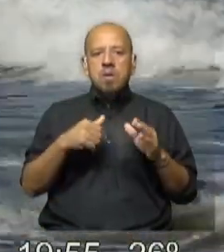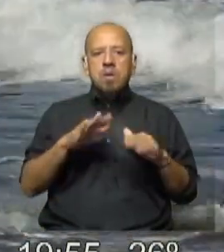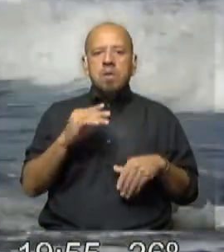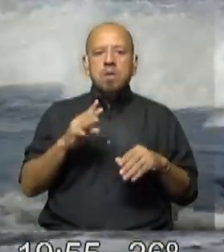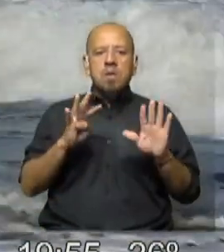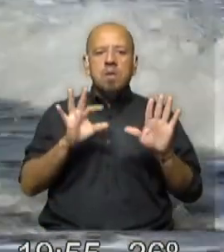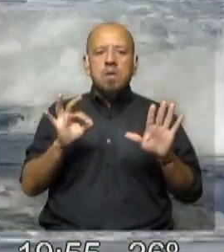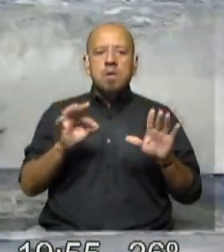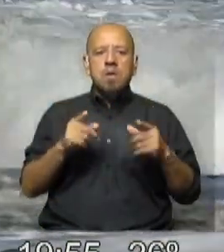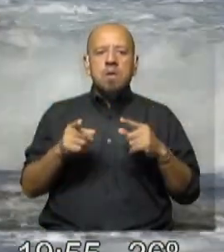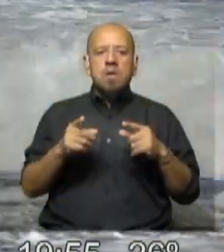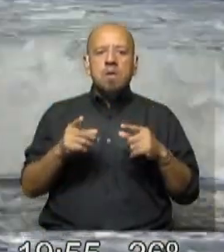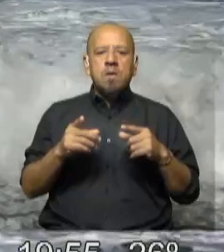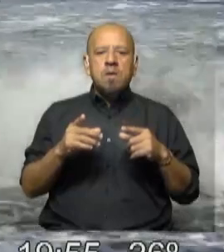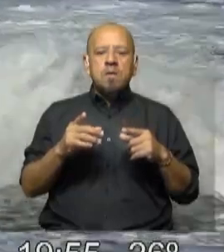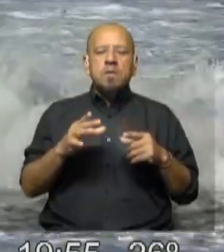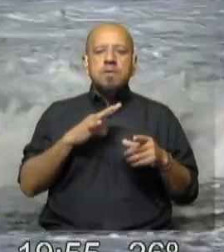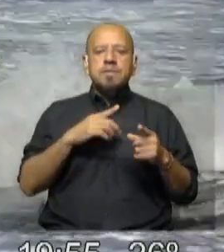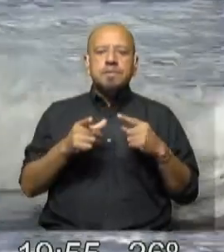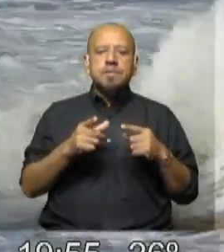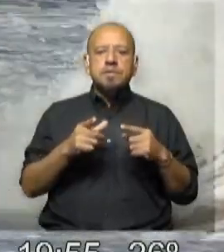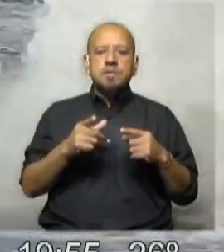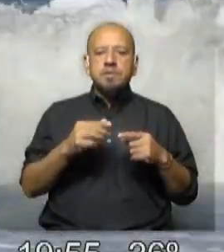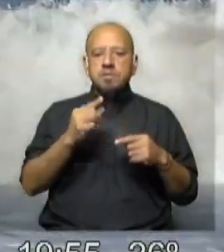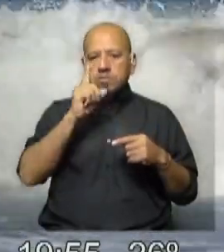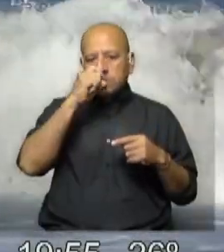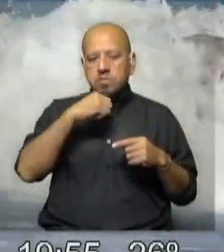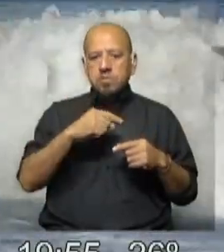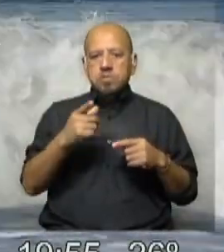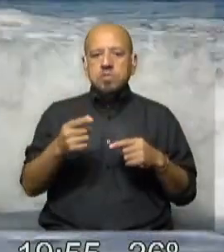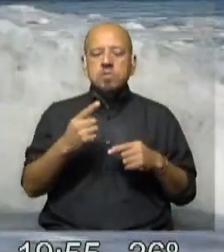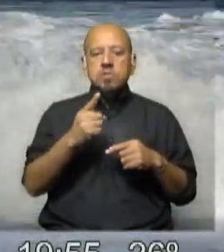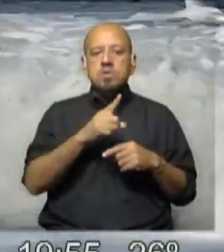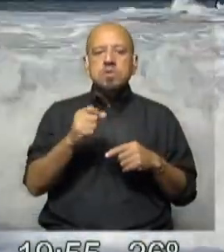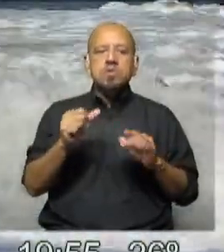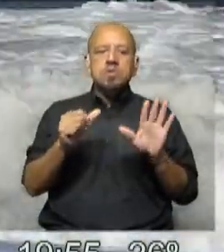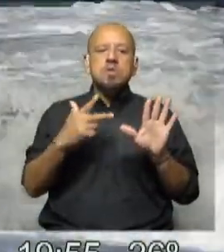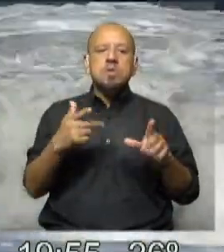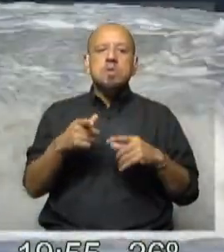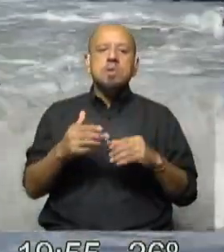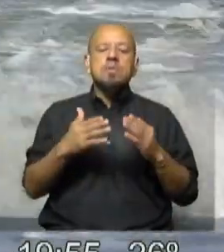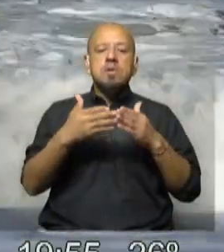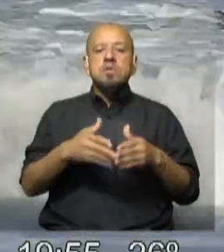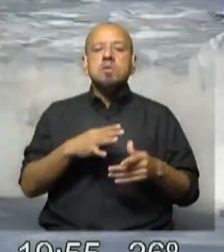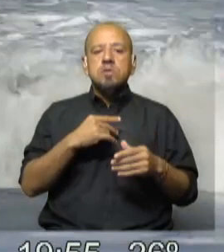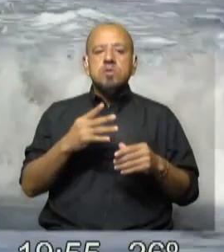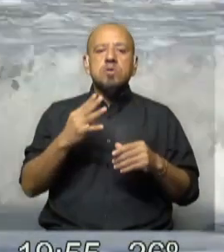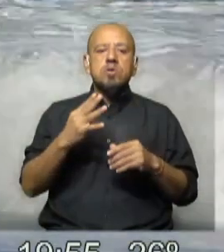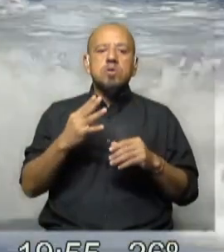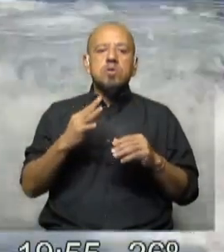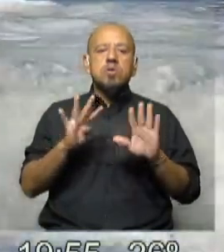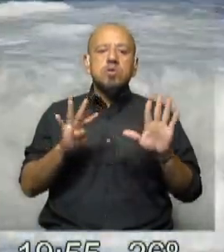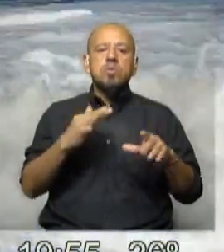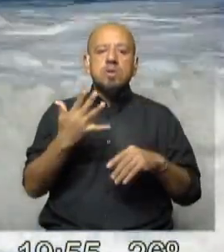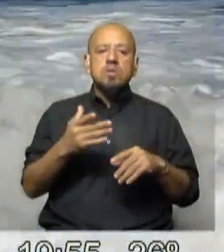olas identificadas, hemos hecho un registro desde Montevideo a Rocha de 163 playas, en la cual hemos identificado al menos 95 olas